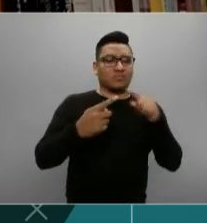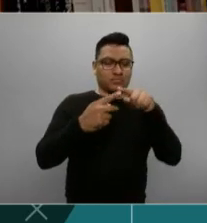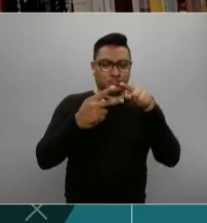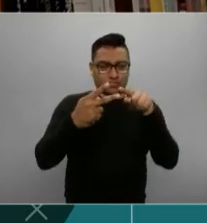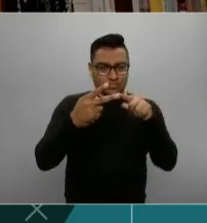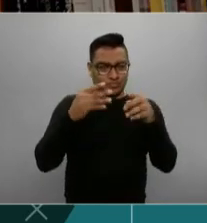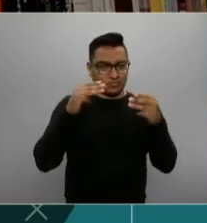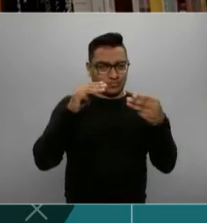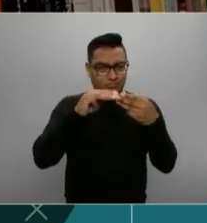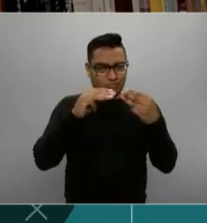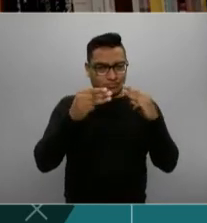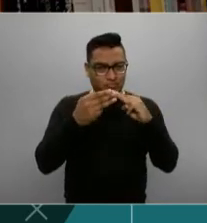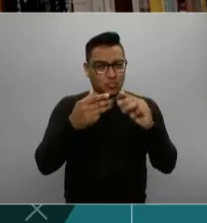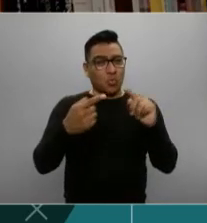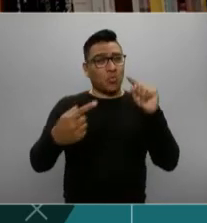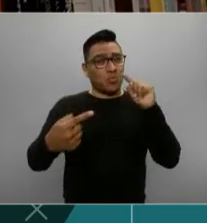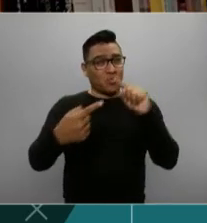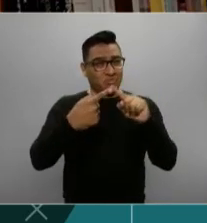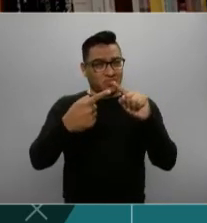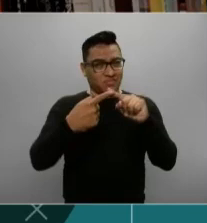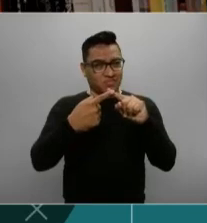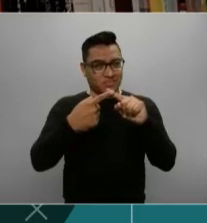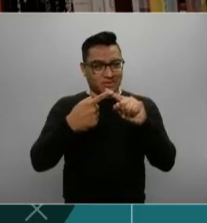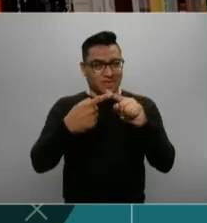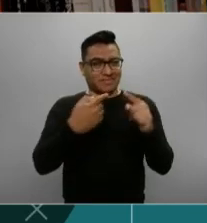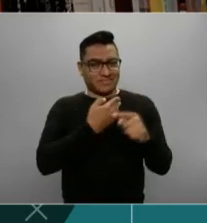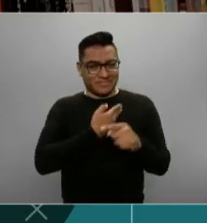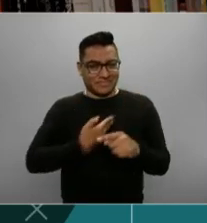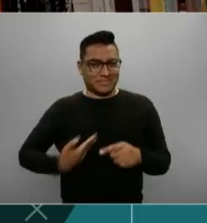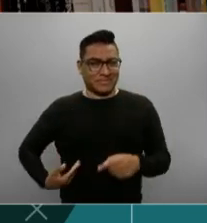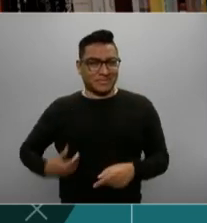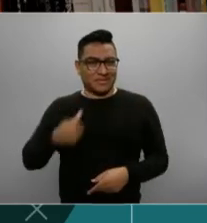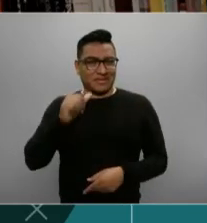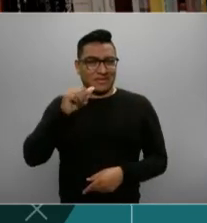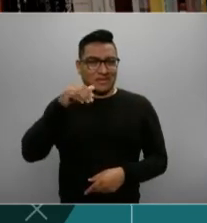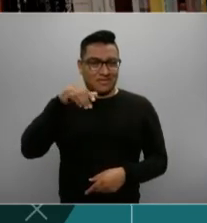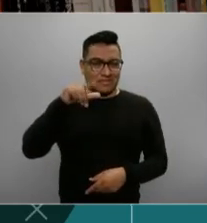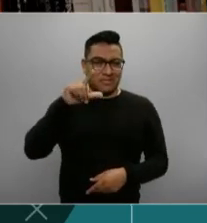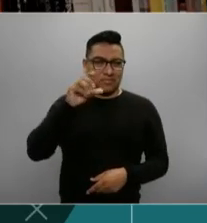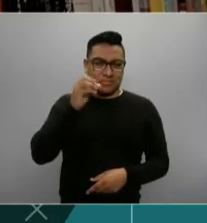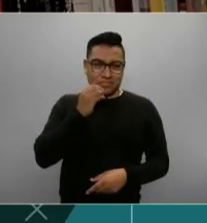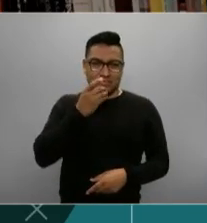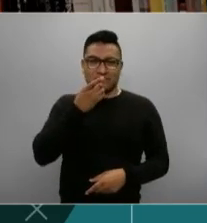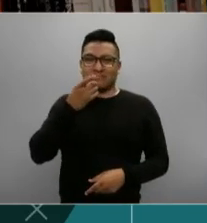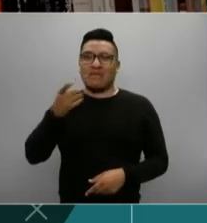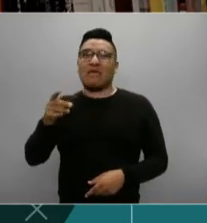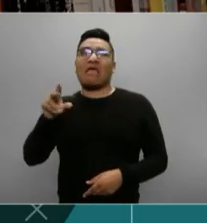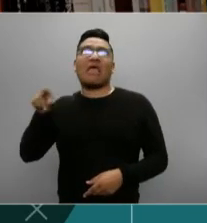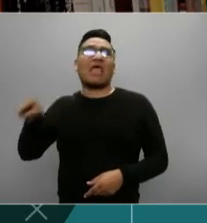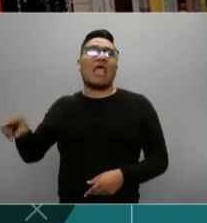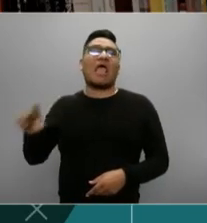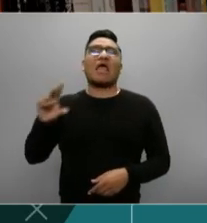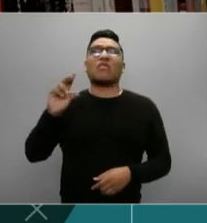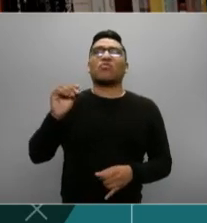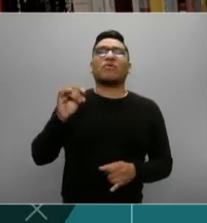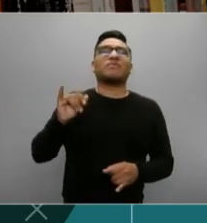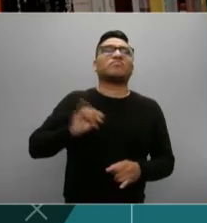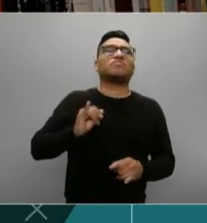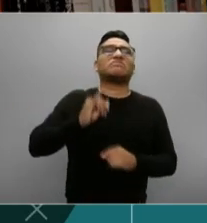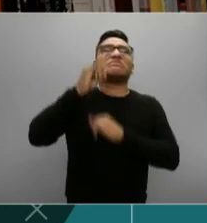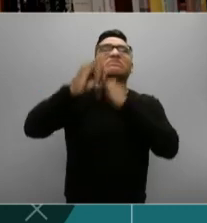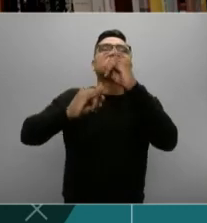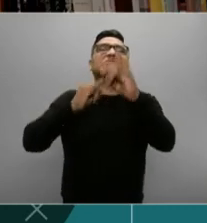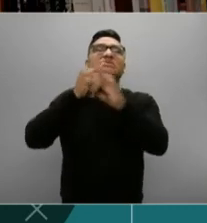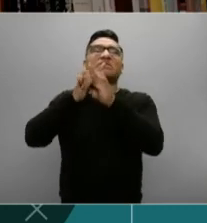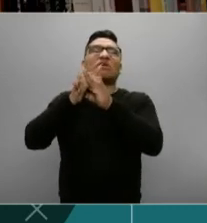de que el gobierno de López Obrador no había interés en la política exterior, que el presidente López Obrador es